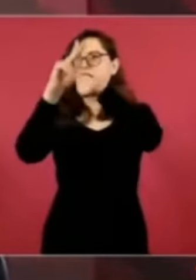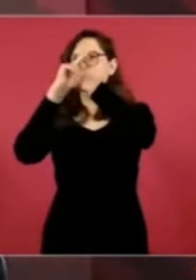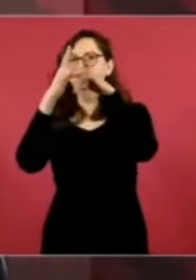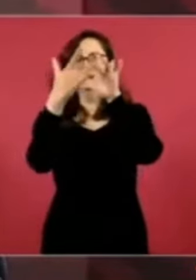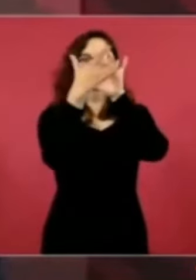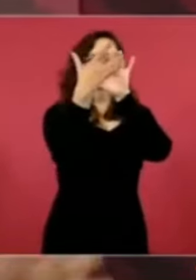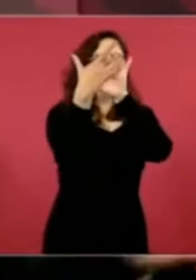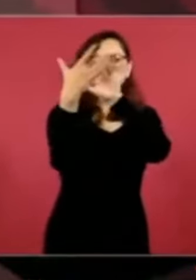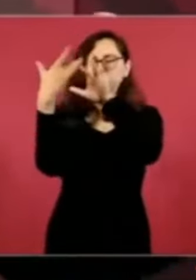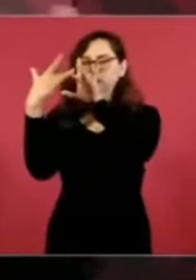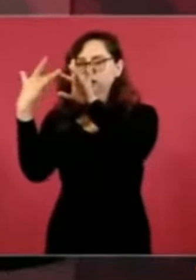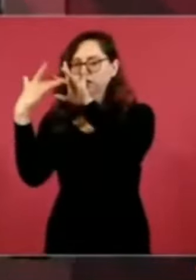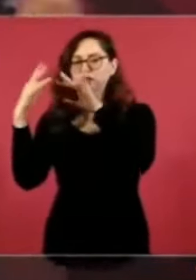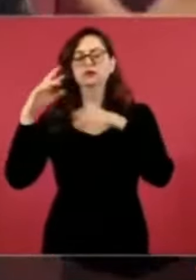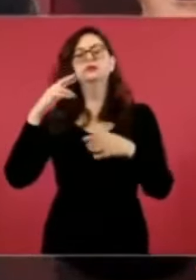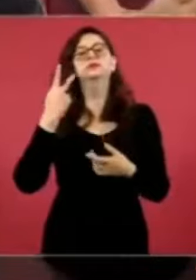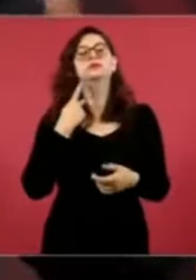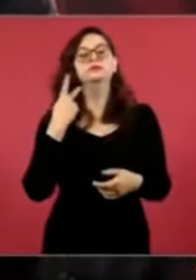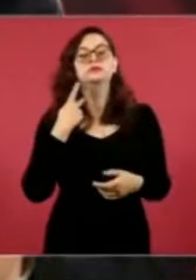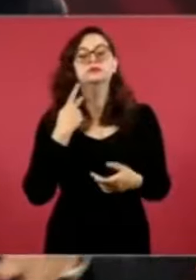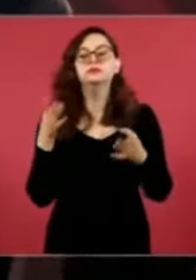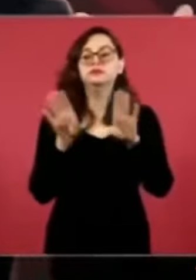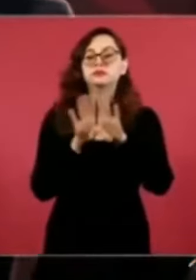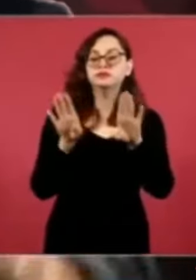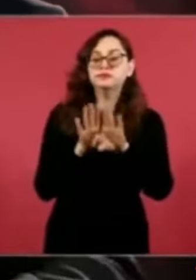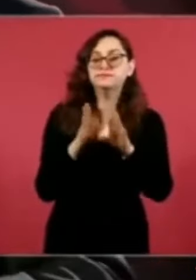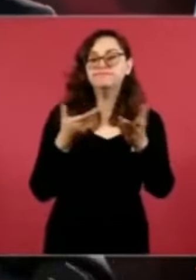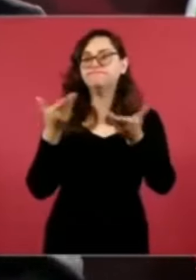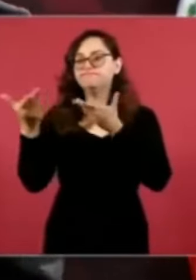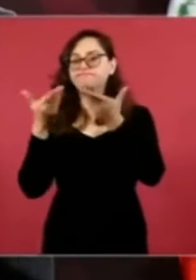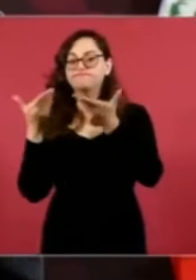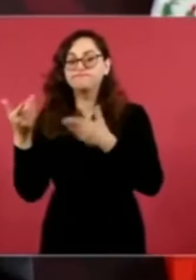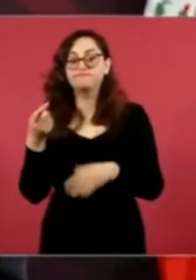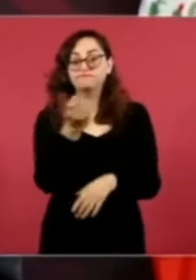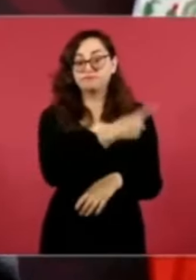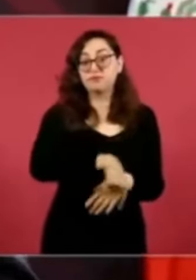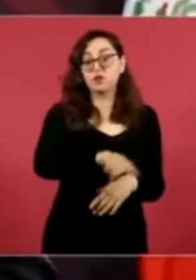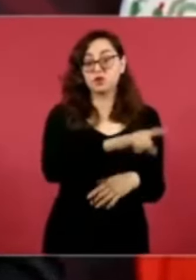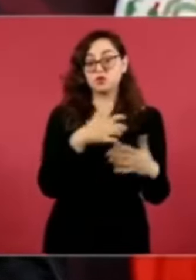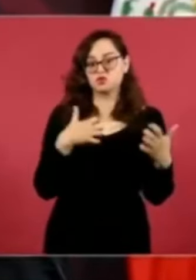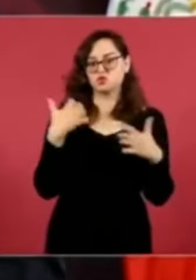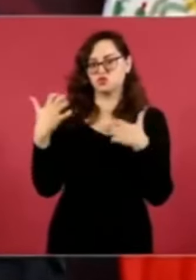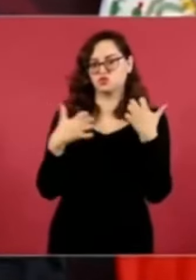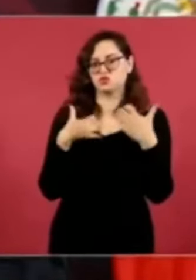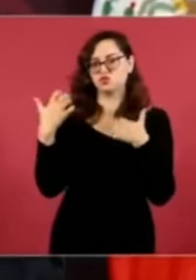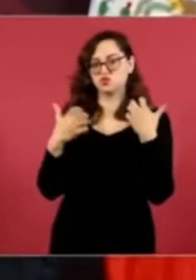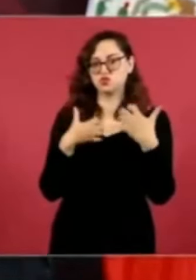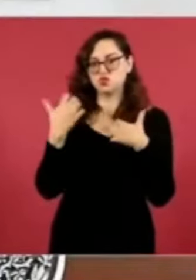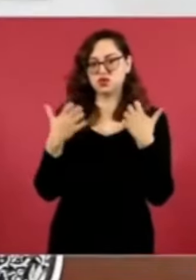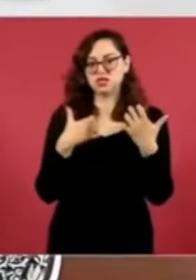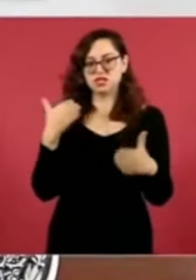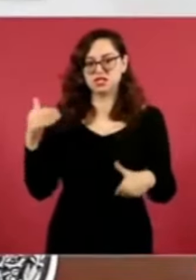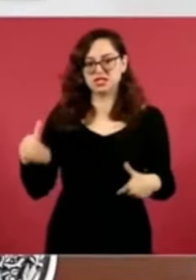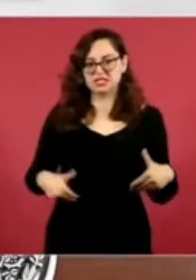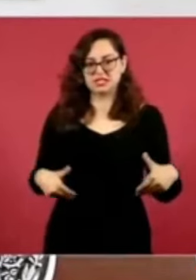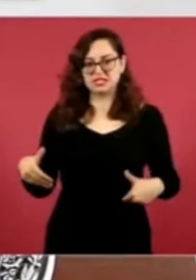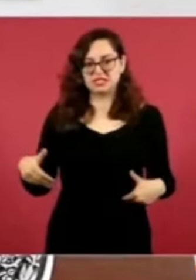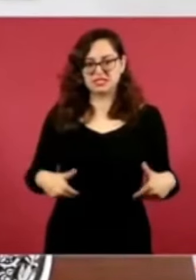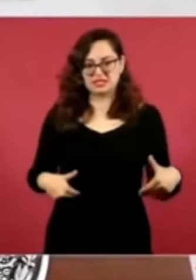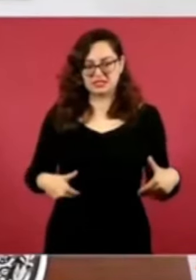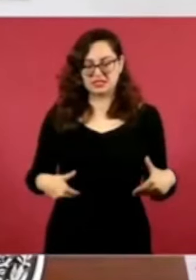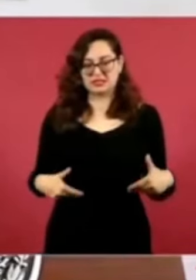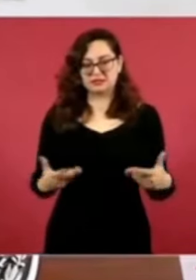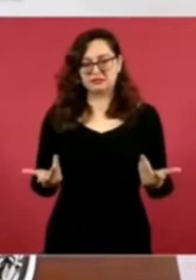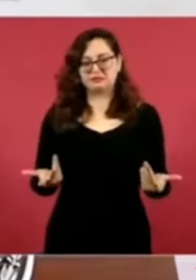Entonces, a ver, vamos a ablandar